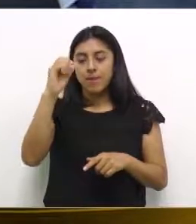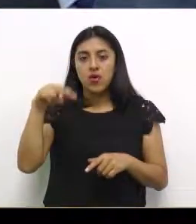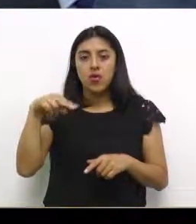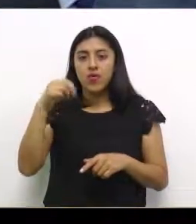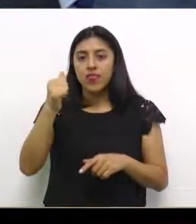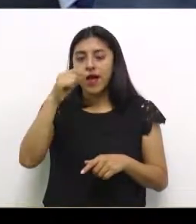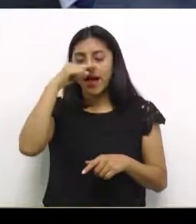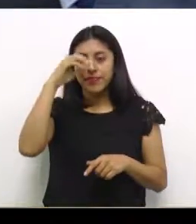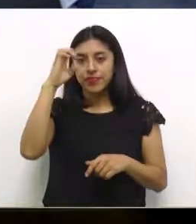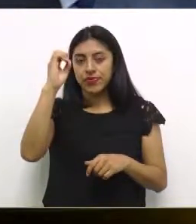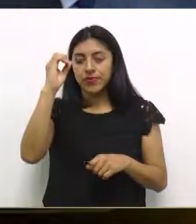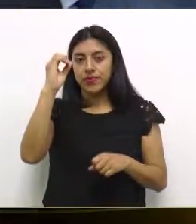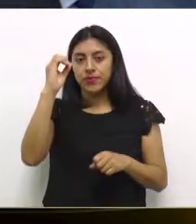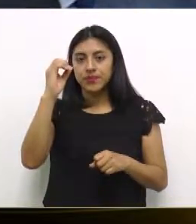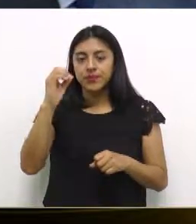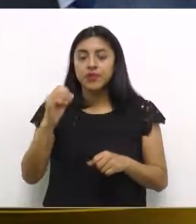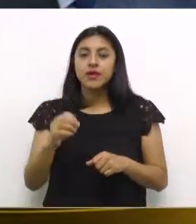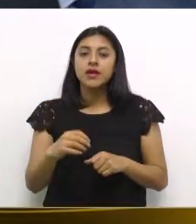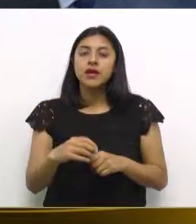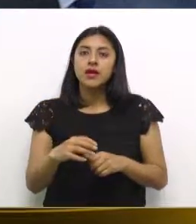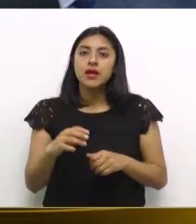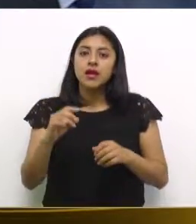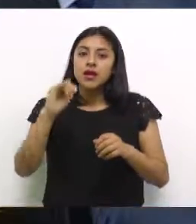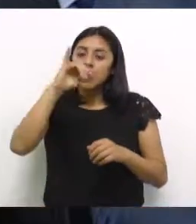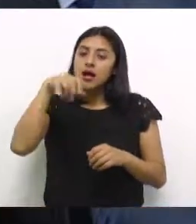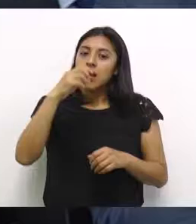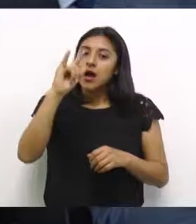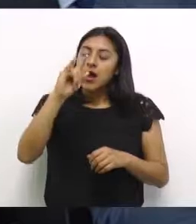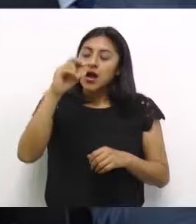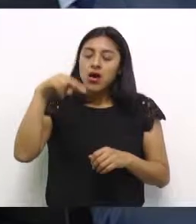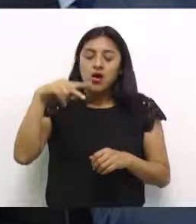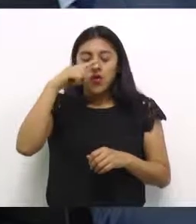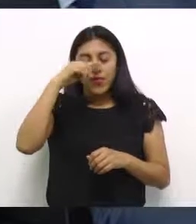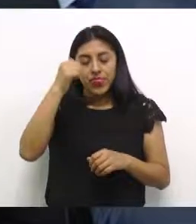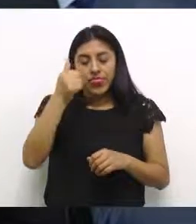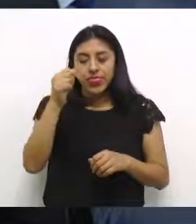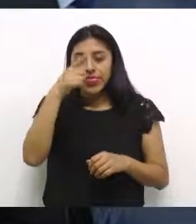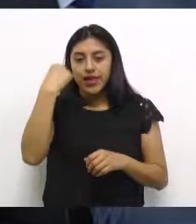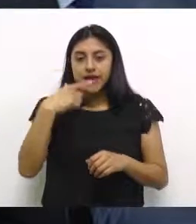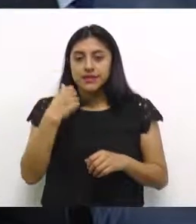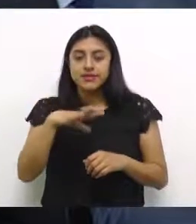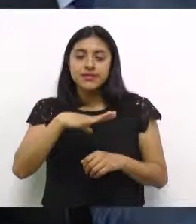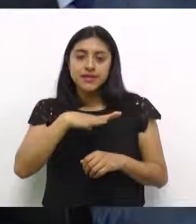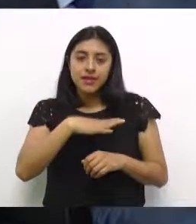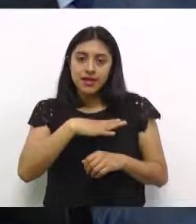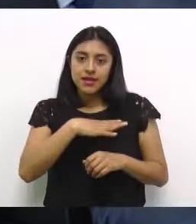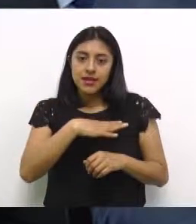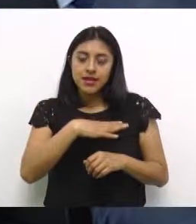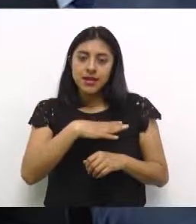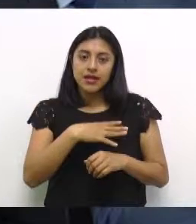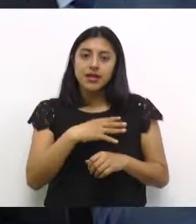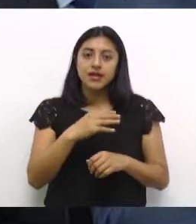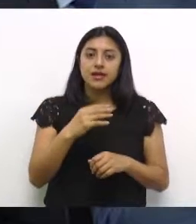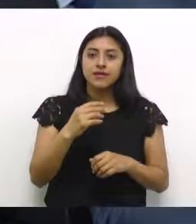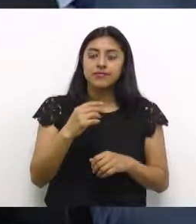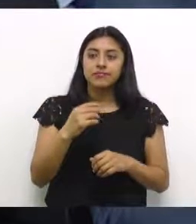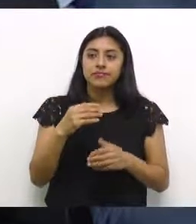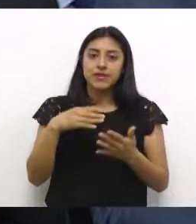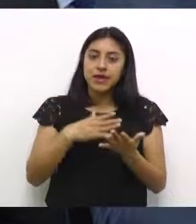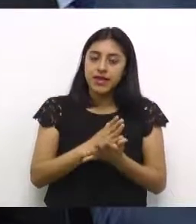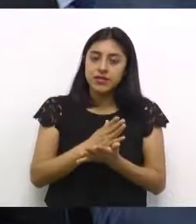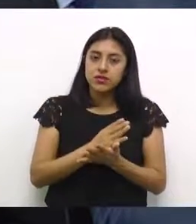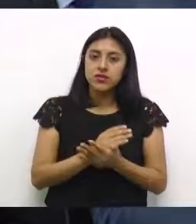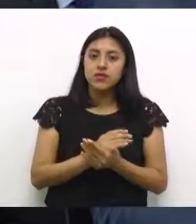de licitación que tiene el Estado, pues las juntas tienen totalmente autonomía e independencia. Ellos son quienes